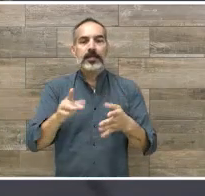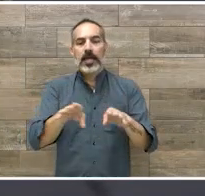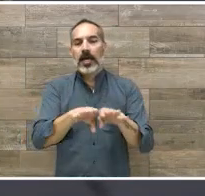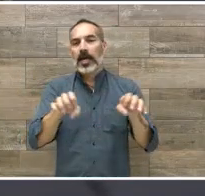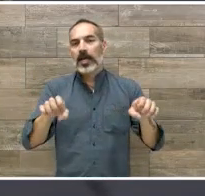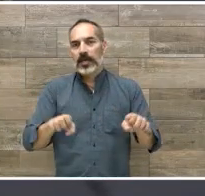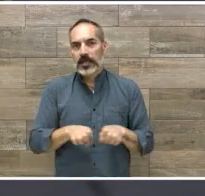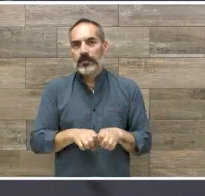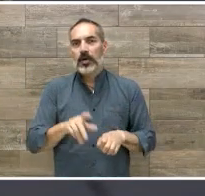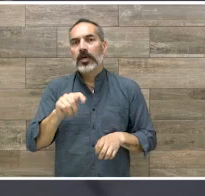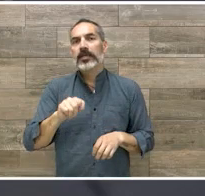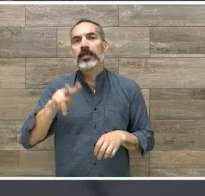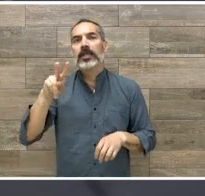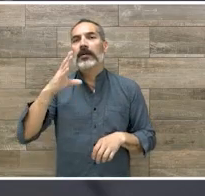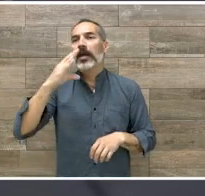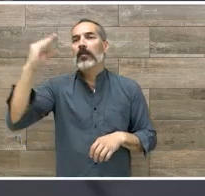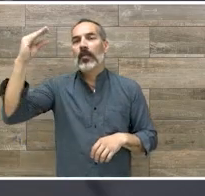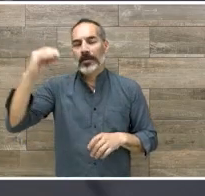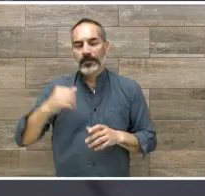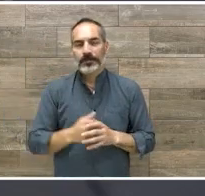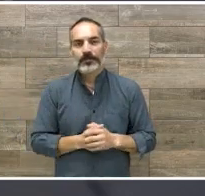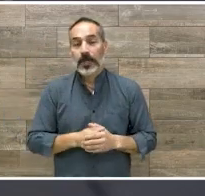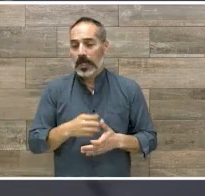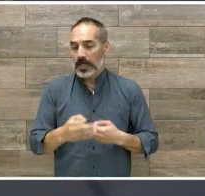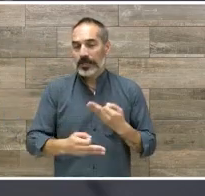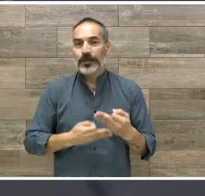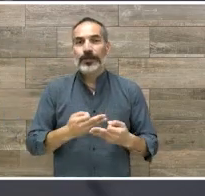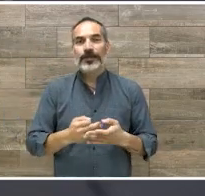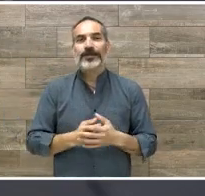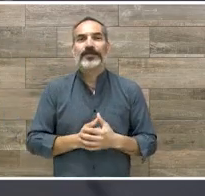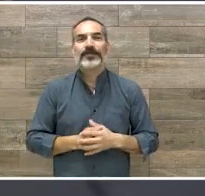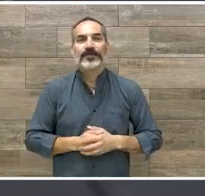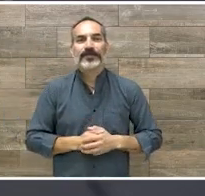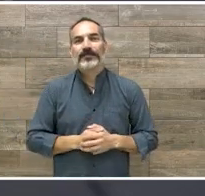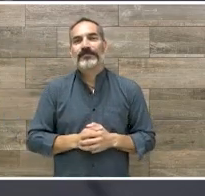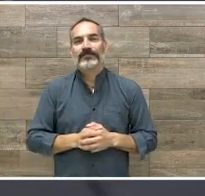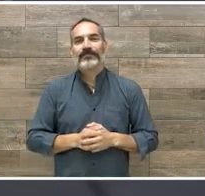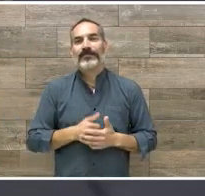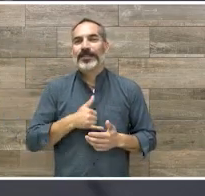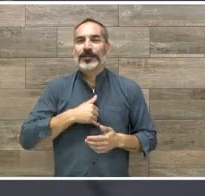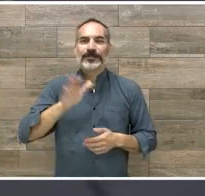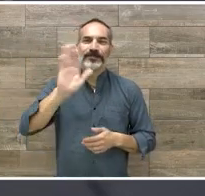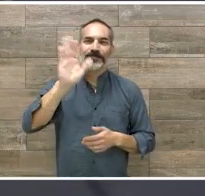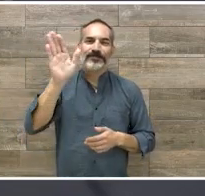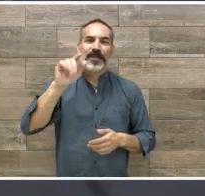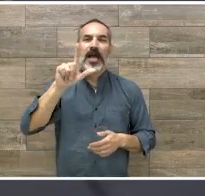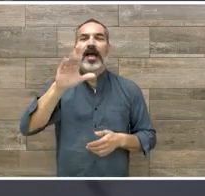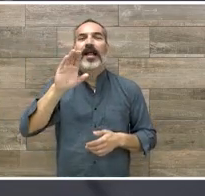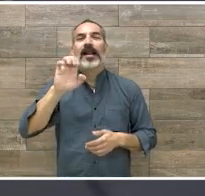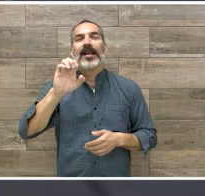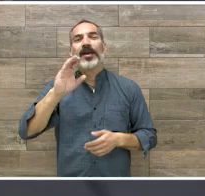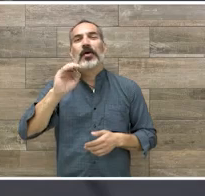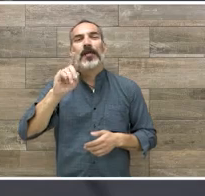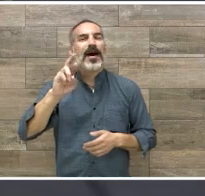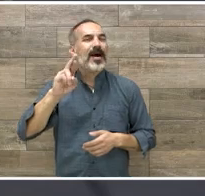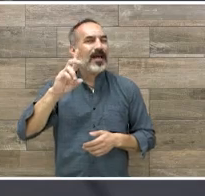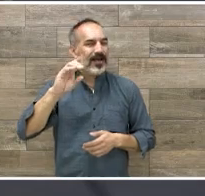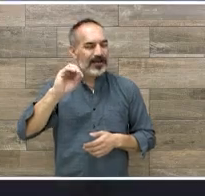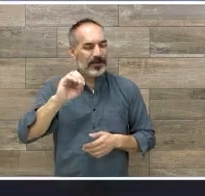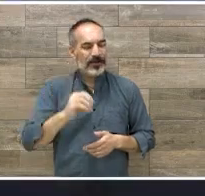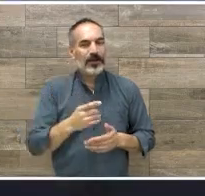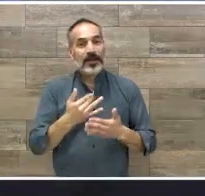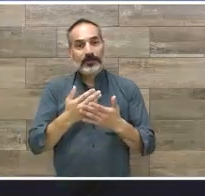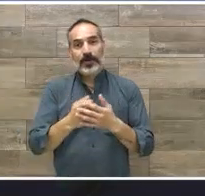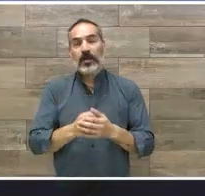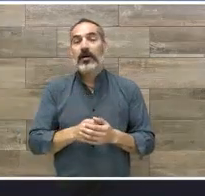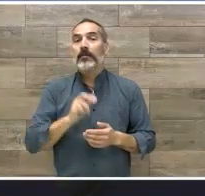de Telewap a toda la producción y pues se despide de ustedes Levardo de Jesús Vargas Vallejo esperándolos el